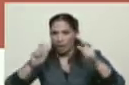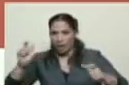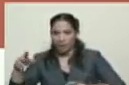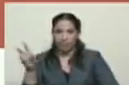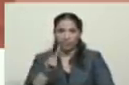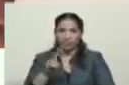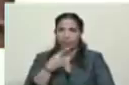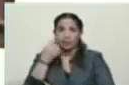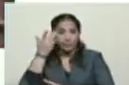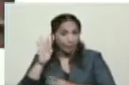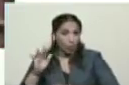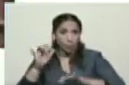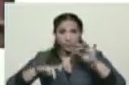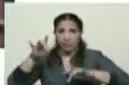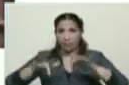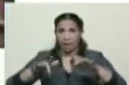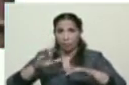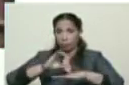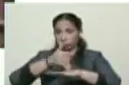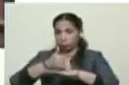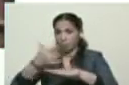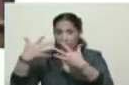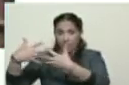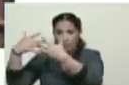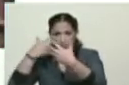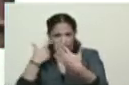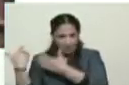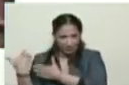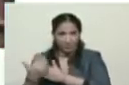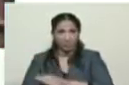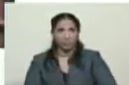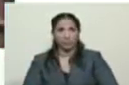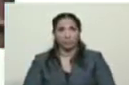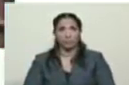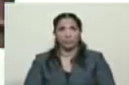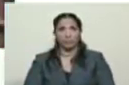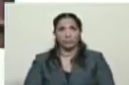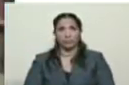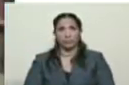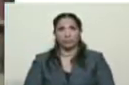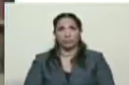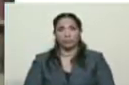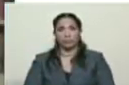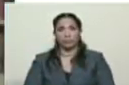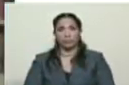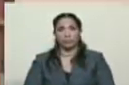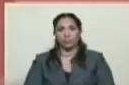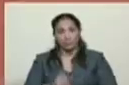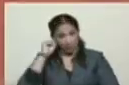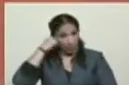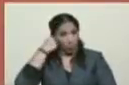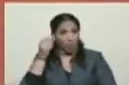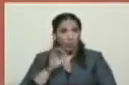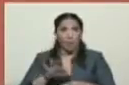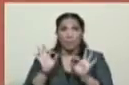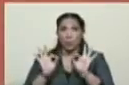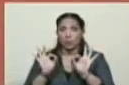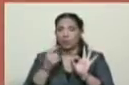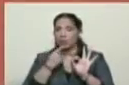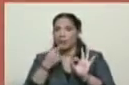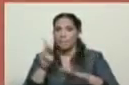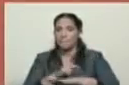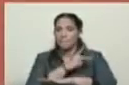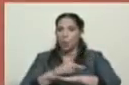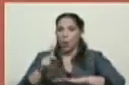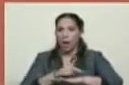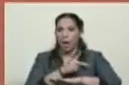Mike Pence. Me recuerdo en este momento de un poema que le escribiera a